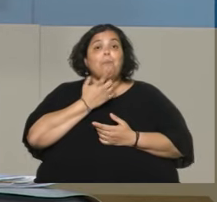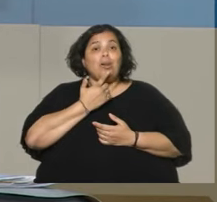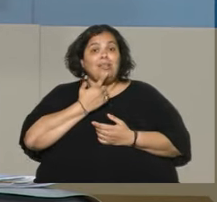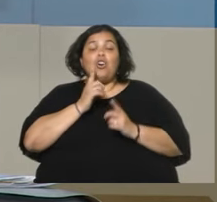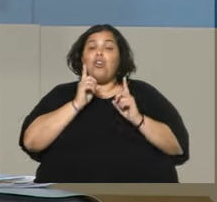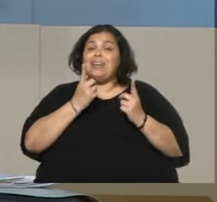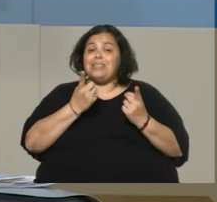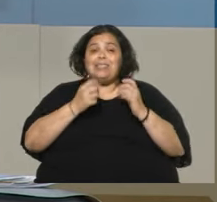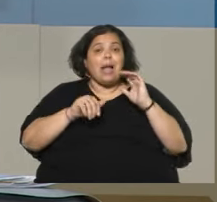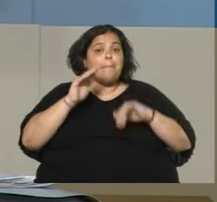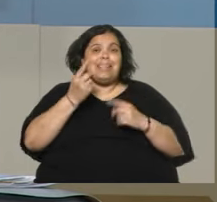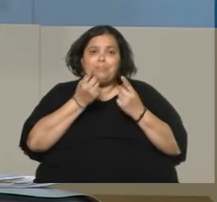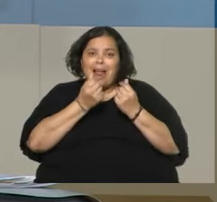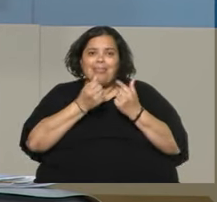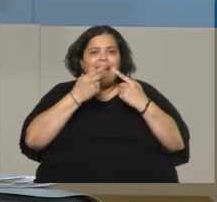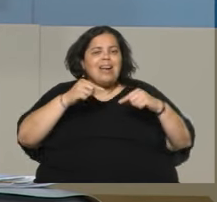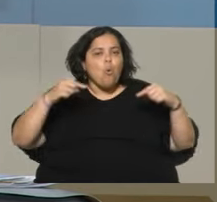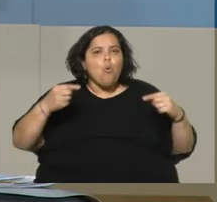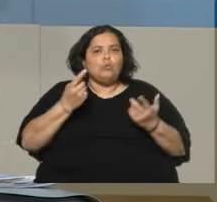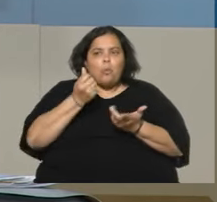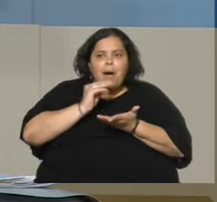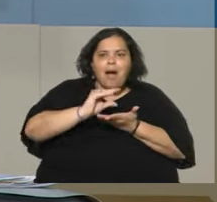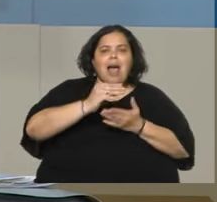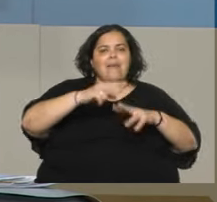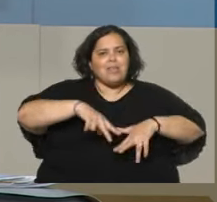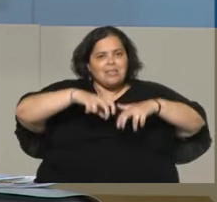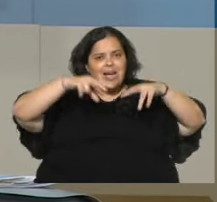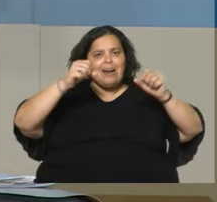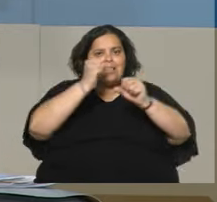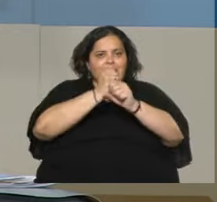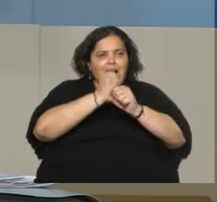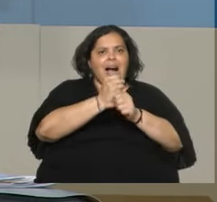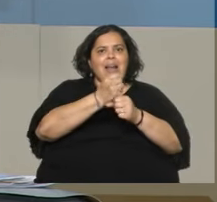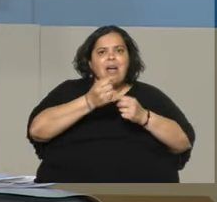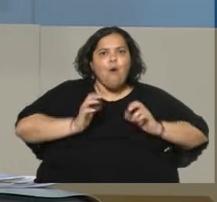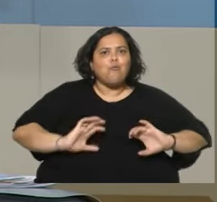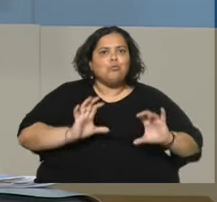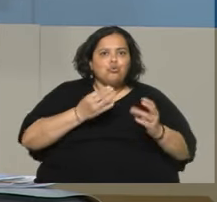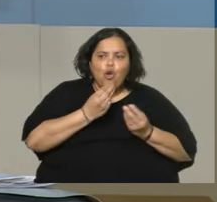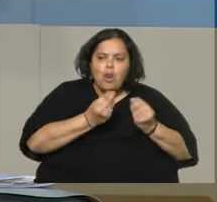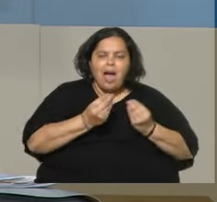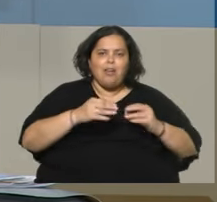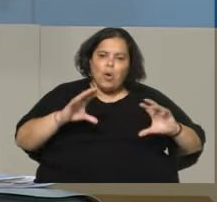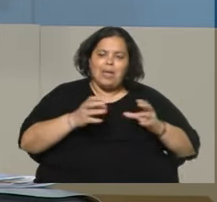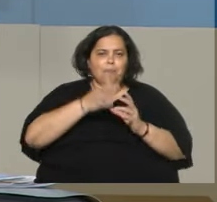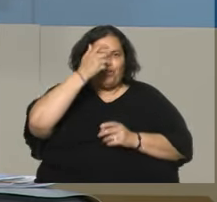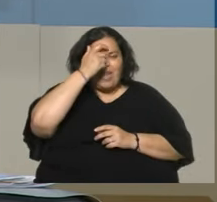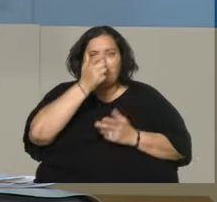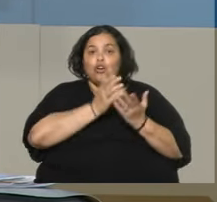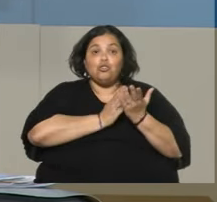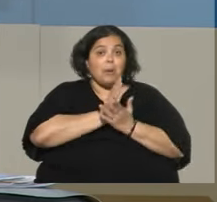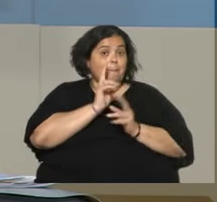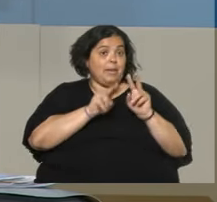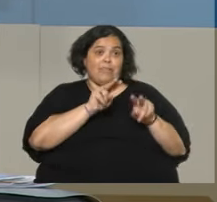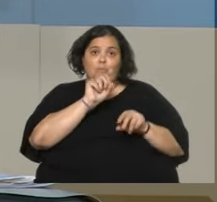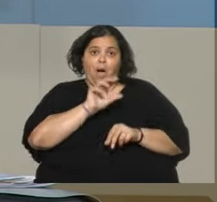justicia recursos para investigar, para trabajar, para tener equipos técnicos? Eso lo vemos en todos los tribunales de familia,